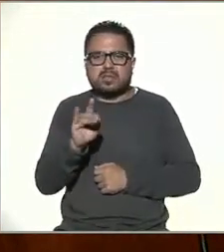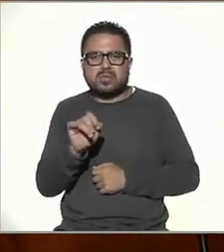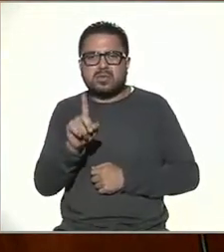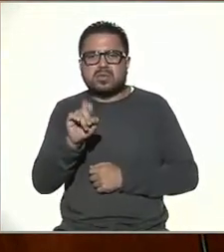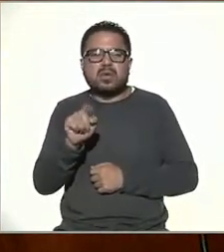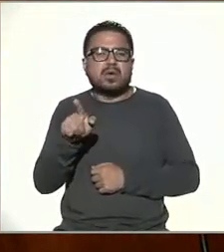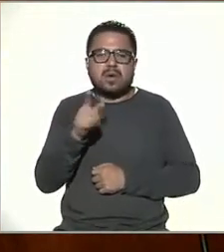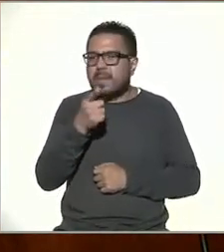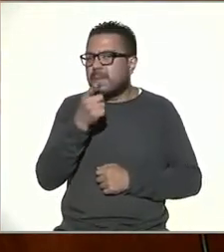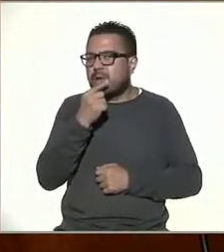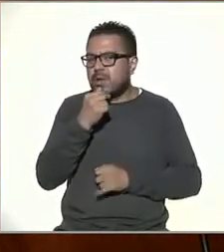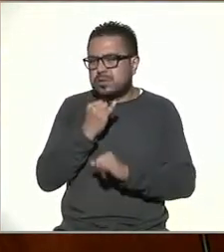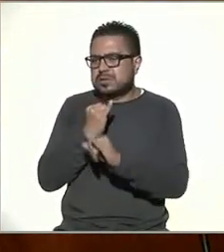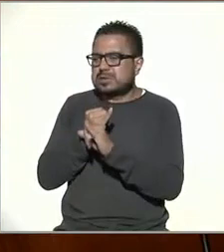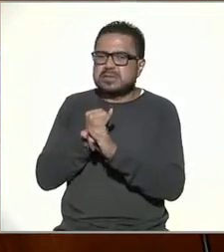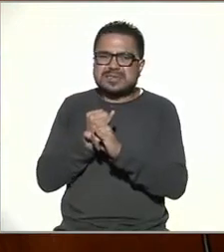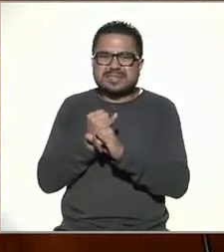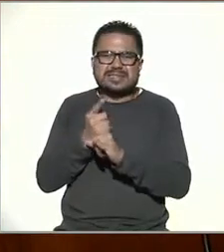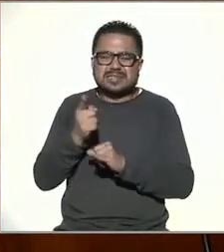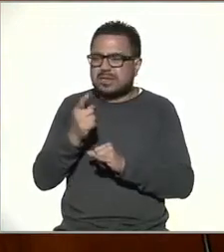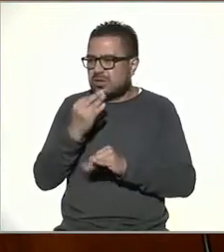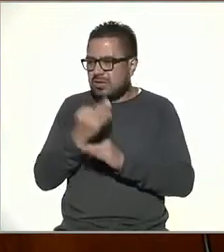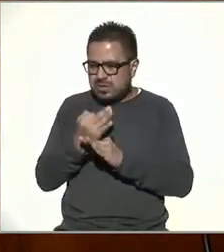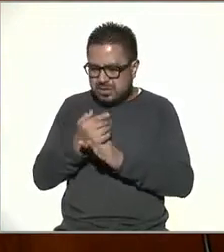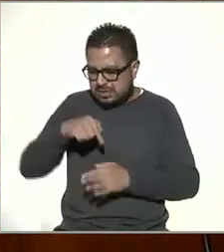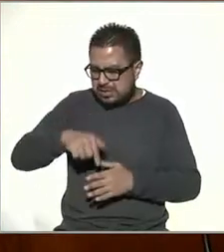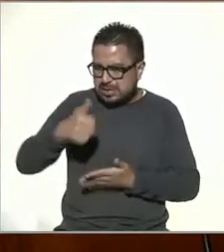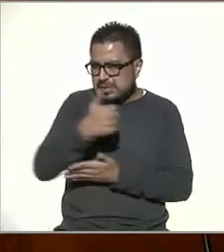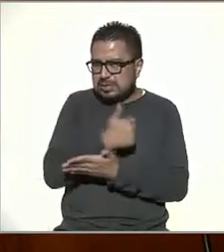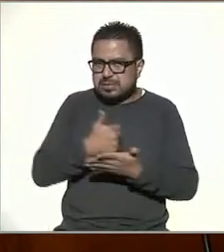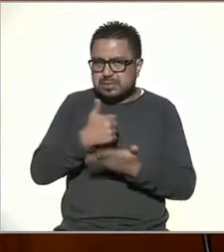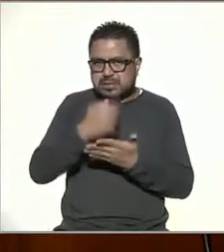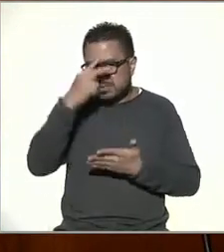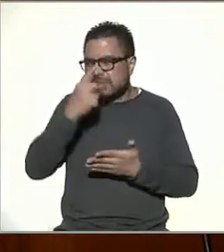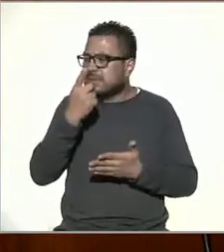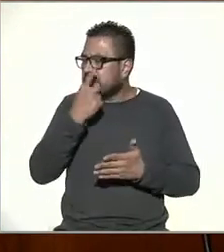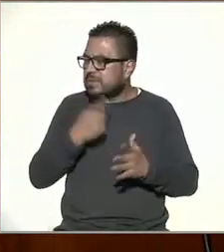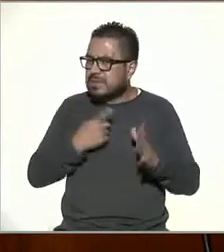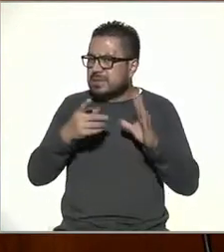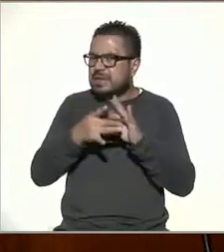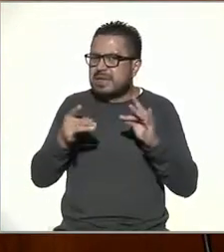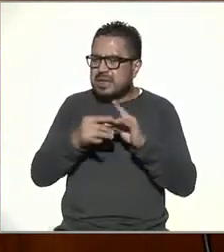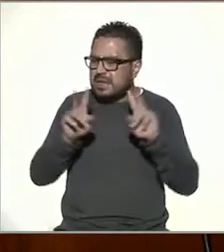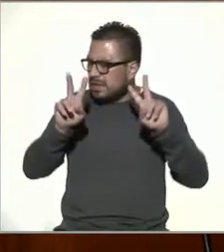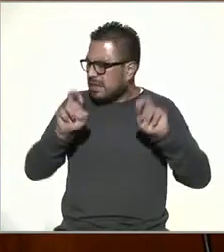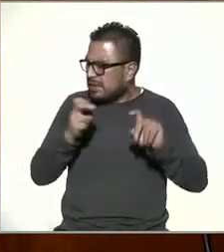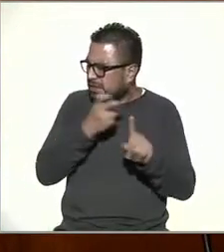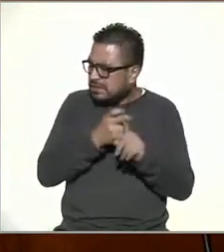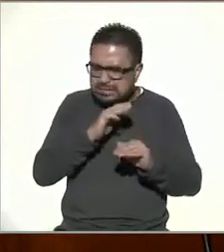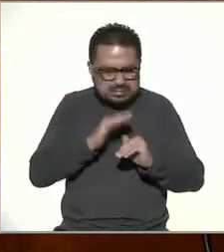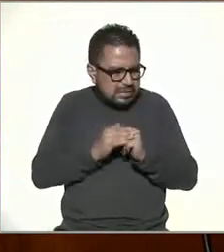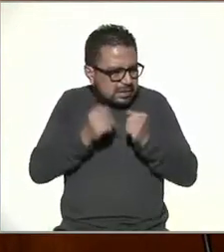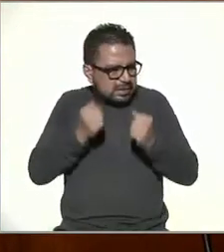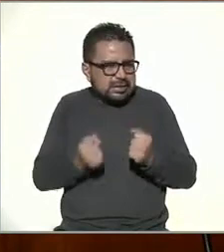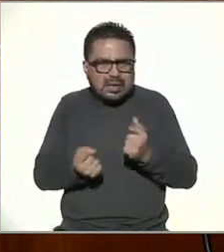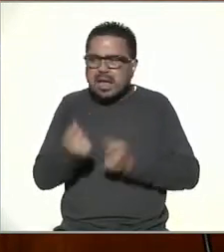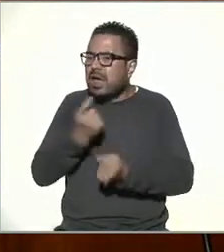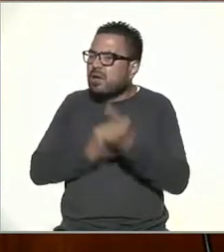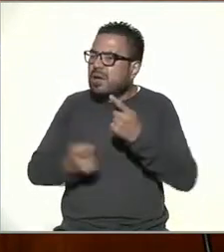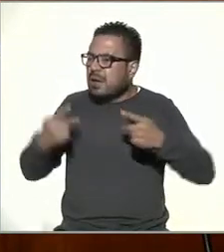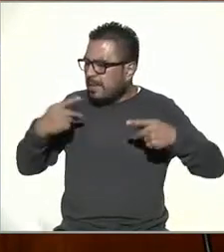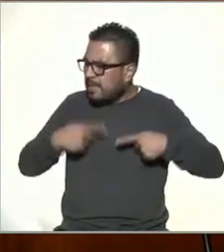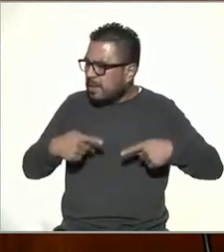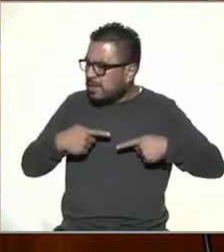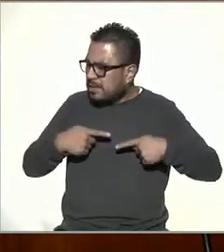policía cibernética precisamente aquí en la ciudad de México nos habla de este tema del que seguramente hay personas en el